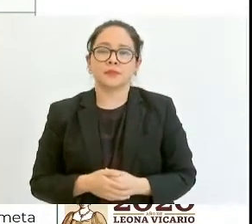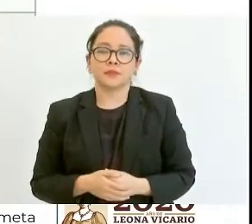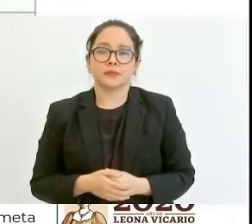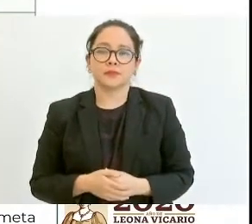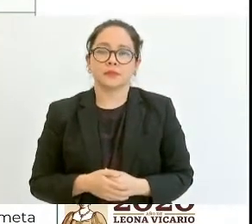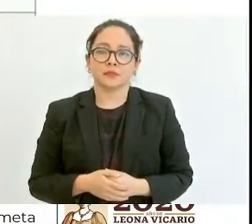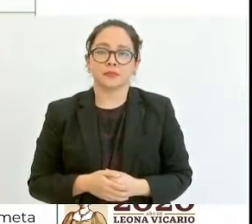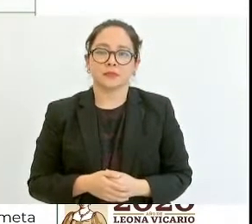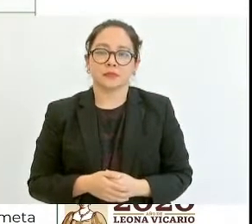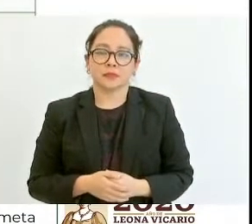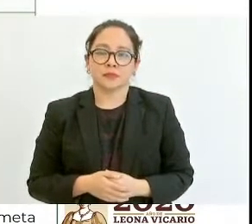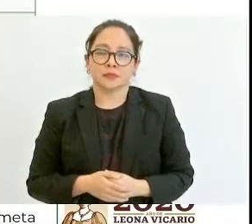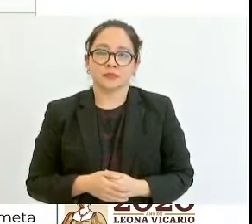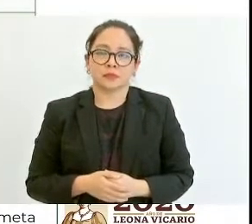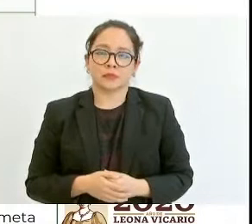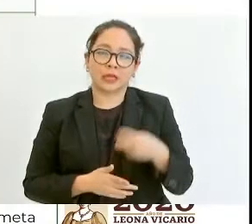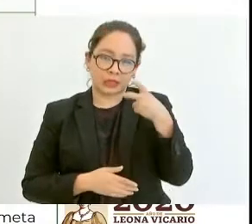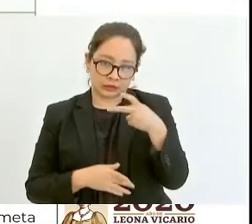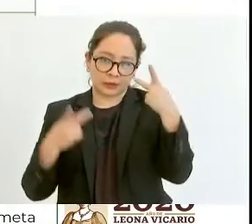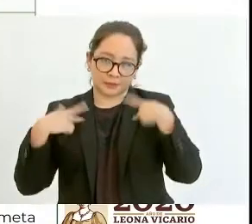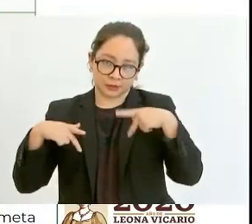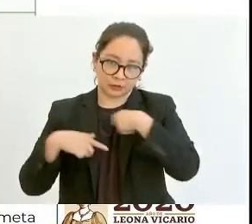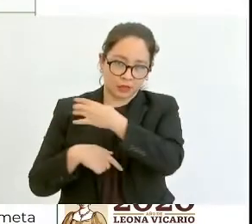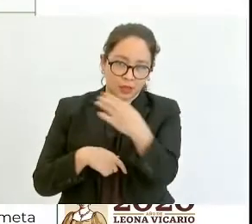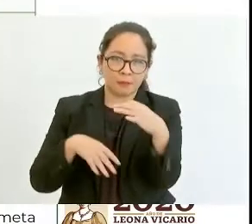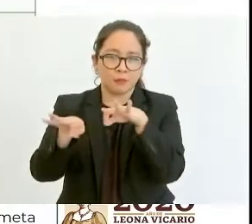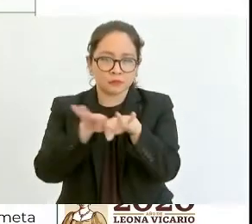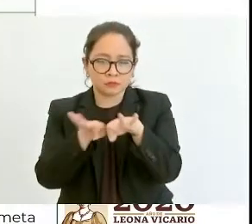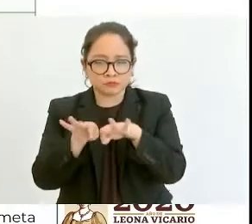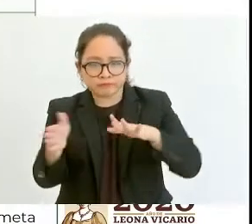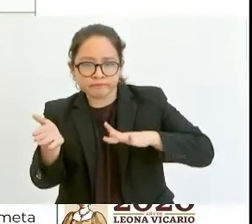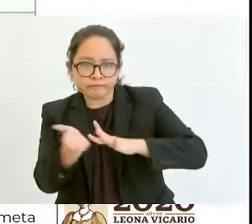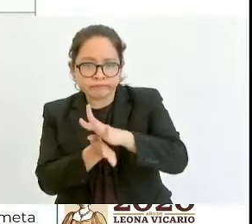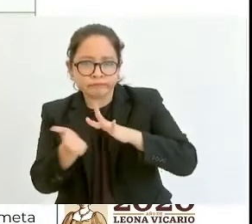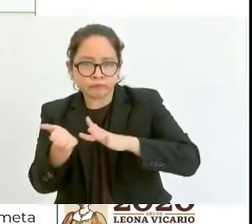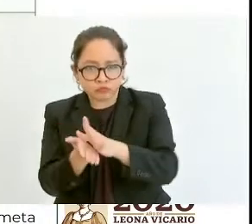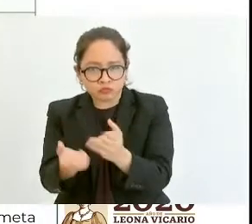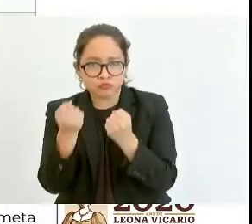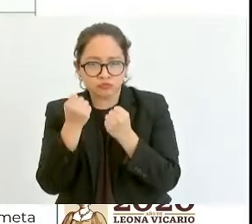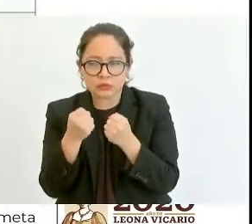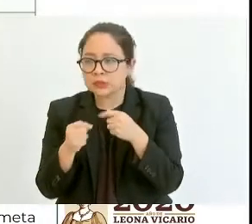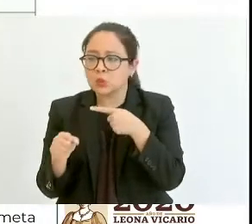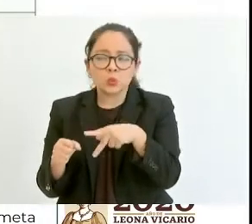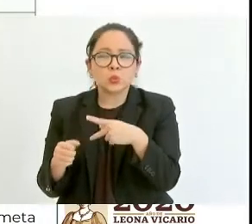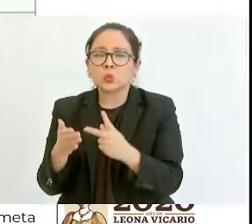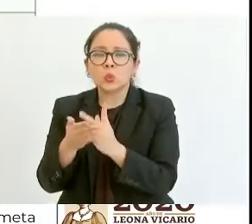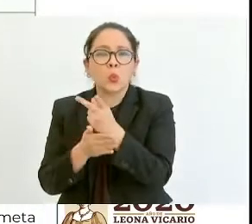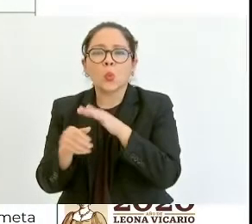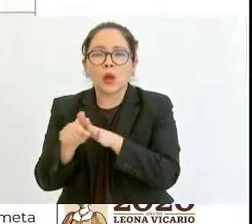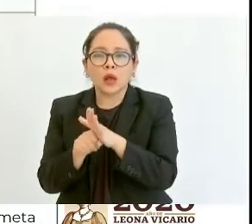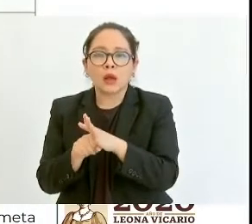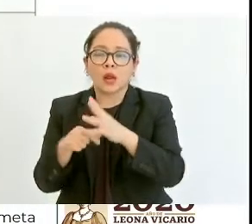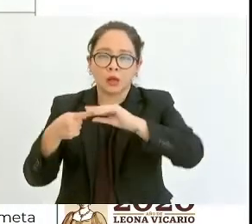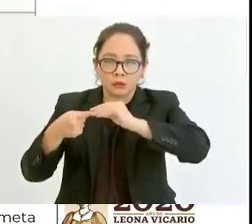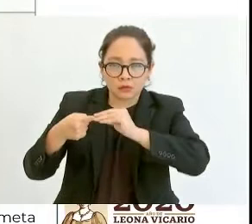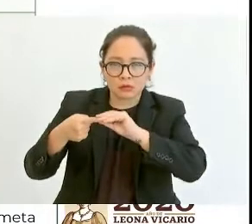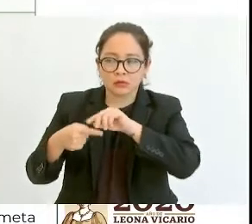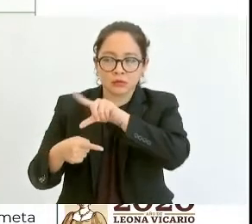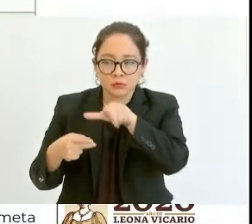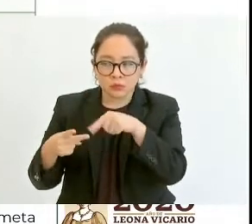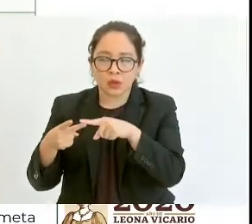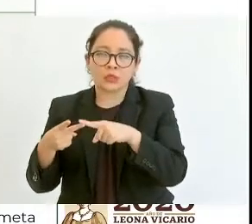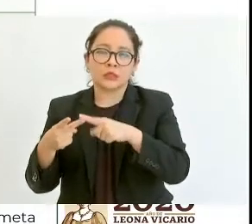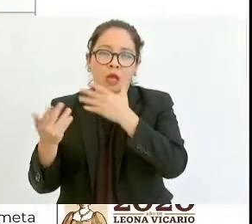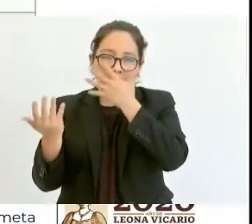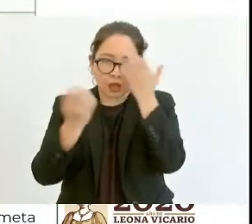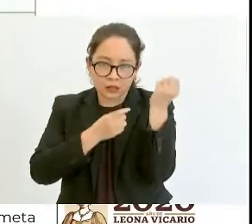Apoyamos a estos productores, mayoritariamente de granos y después caña y café,